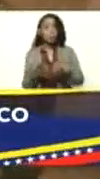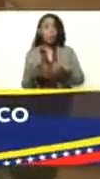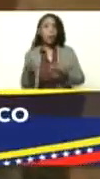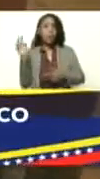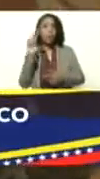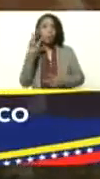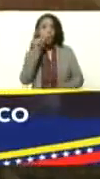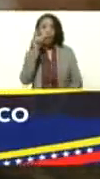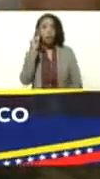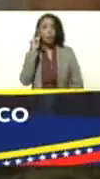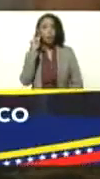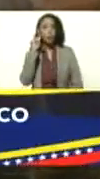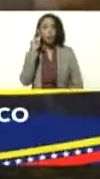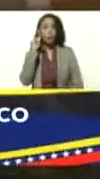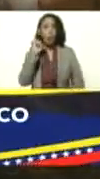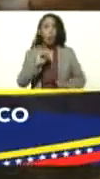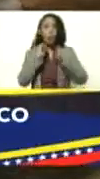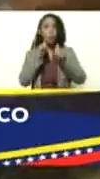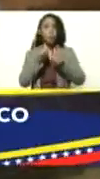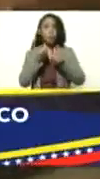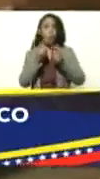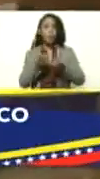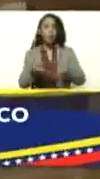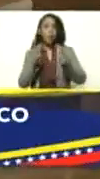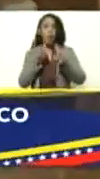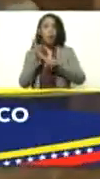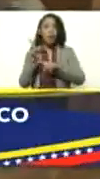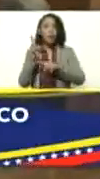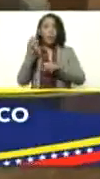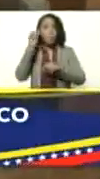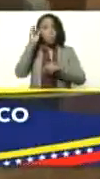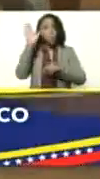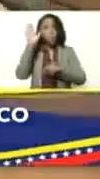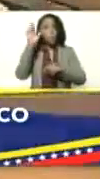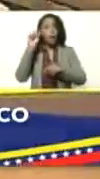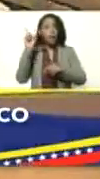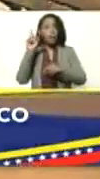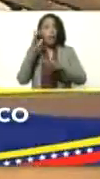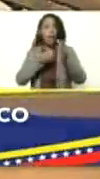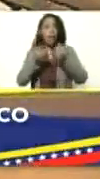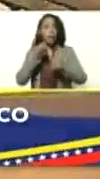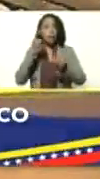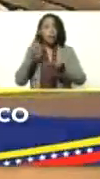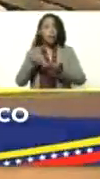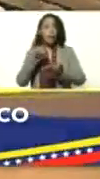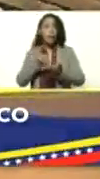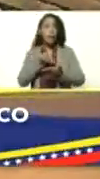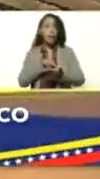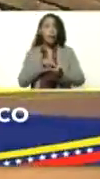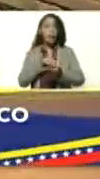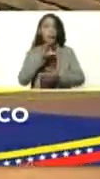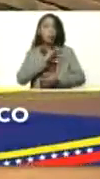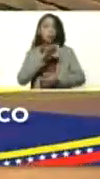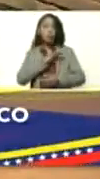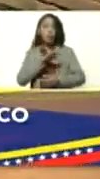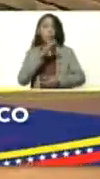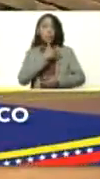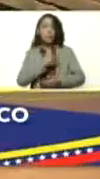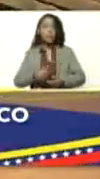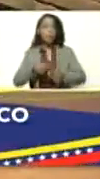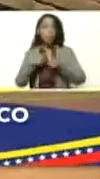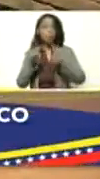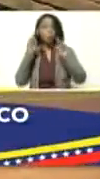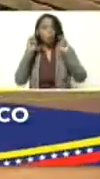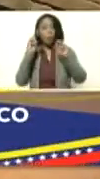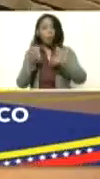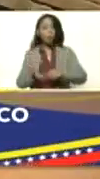venezolanos y las venezolanas comencemos a valorar ese potencial que tiene la leche de cabra, señor presidente. Otro aspecto